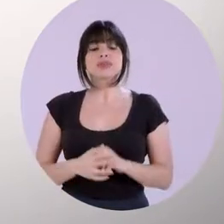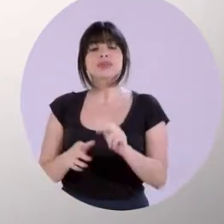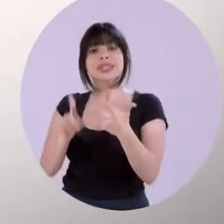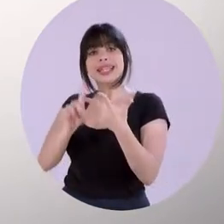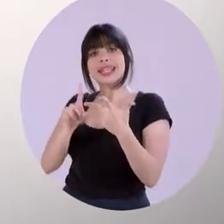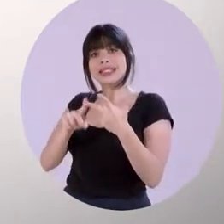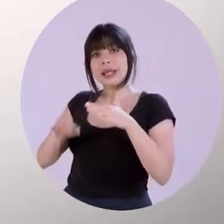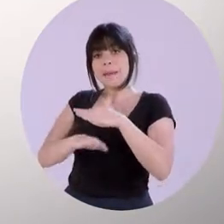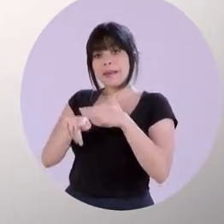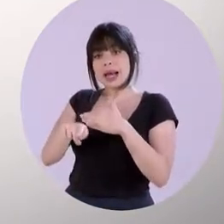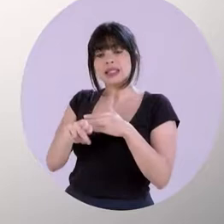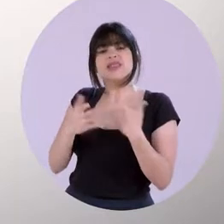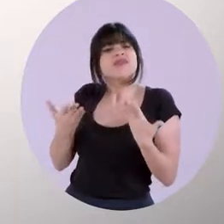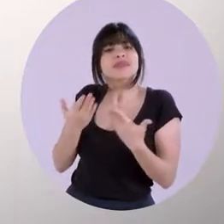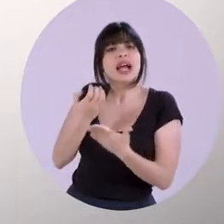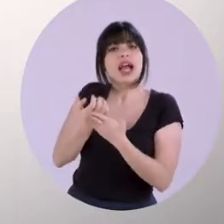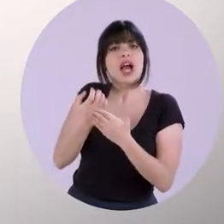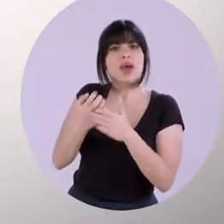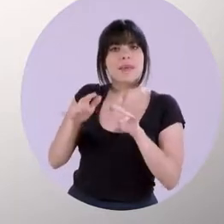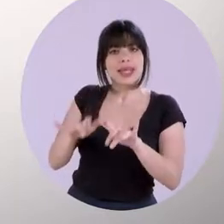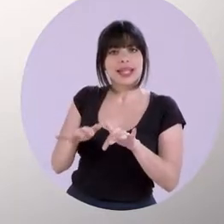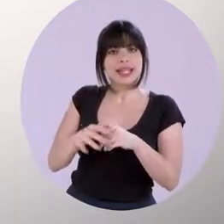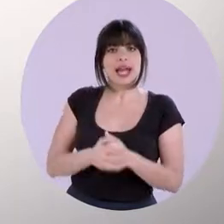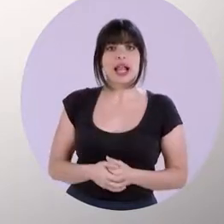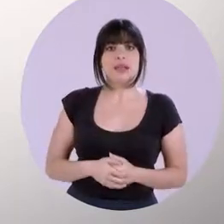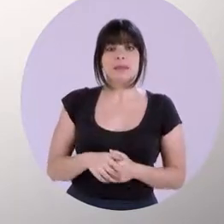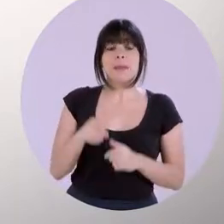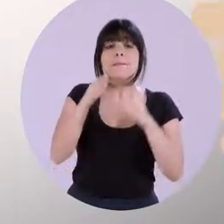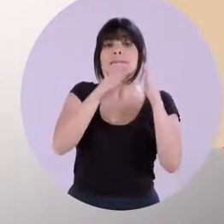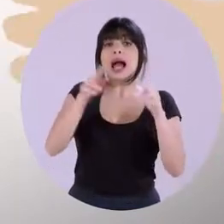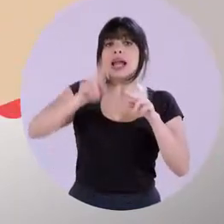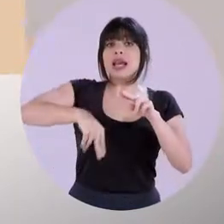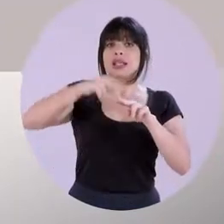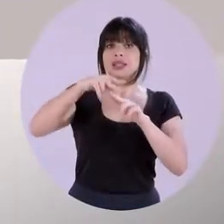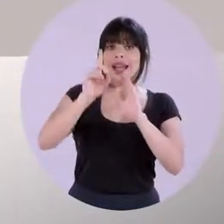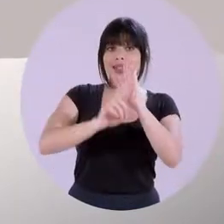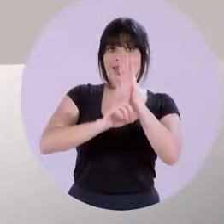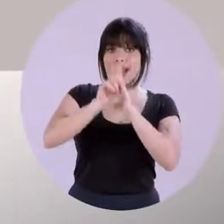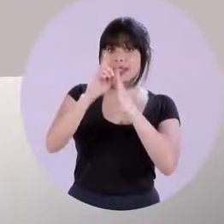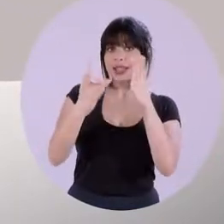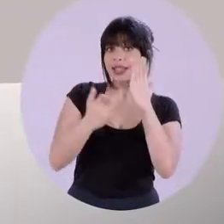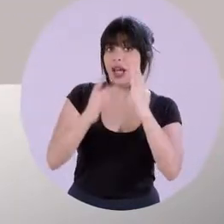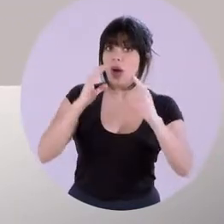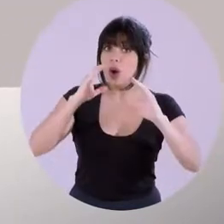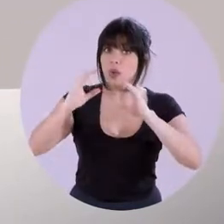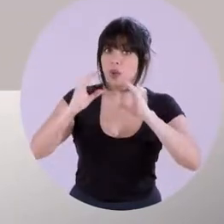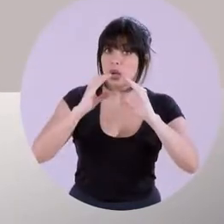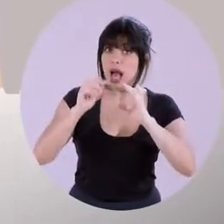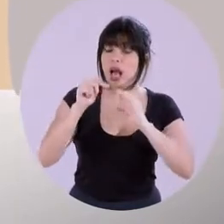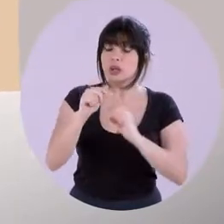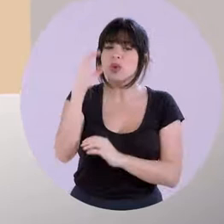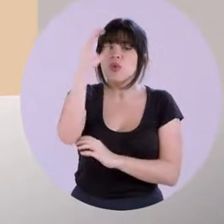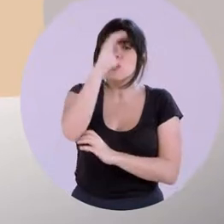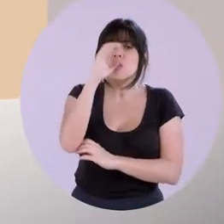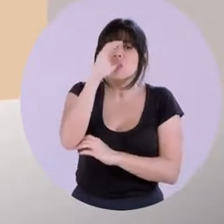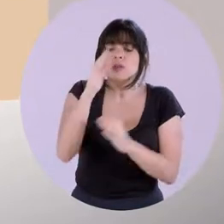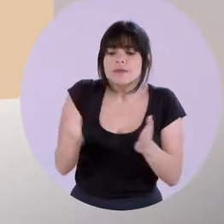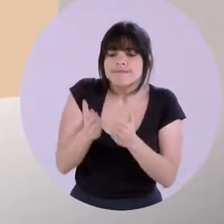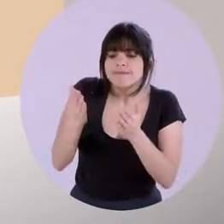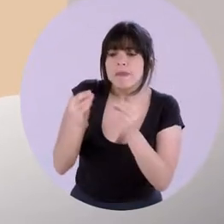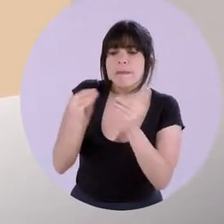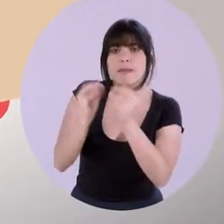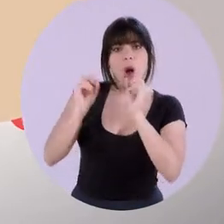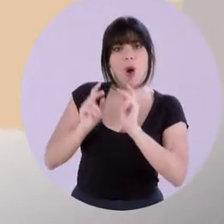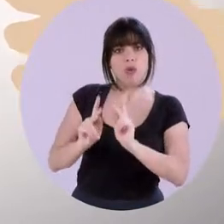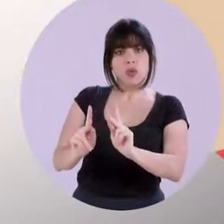Tercer pilar, economía digital. El Plan Nacional de Desarrollo de las Telecomunicaciones busca crear mayores